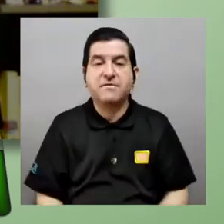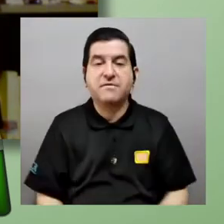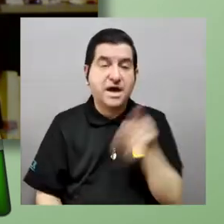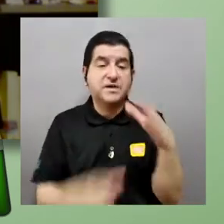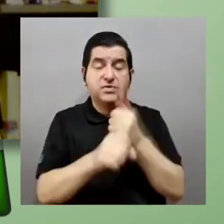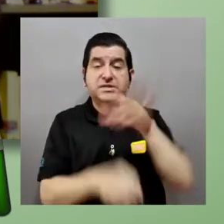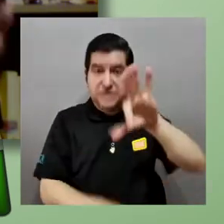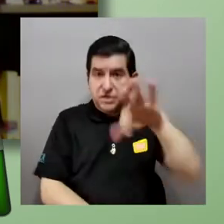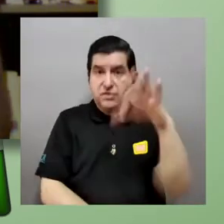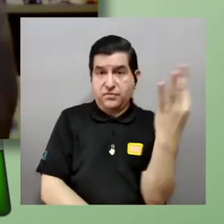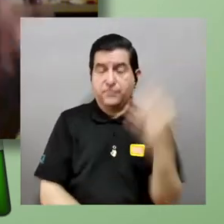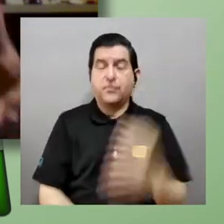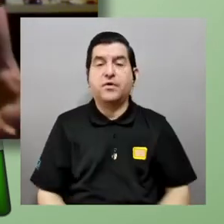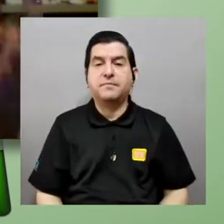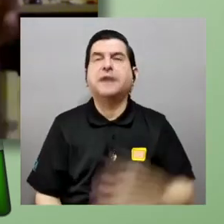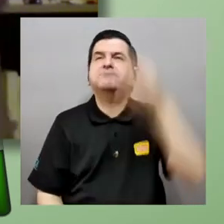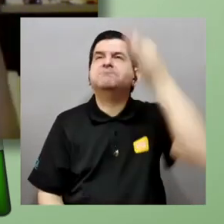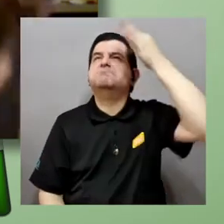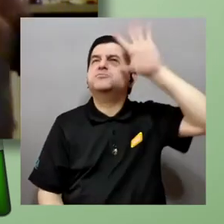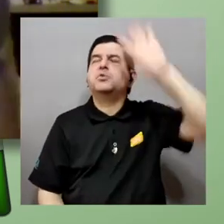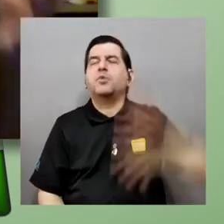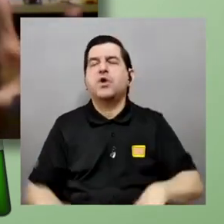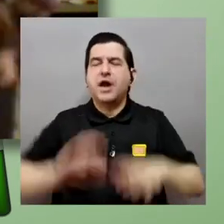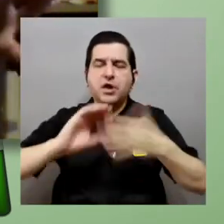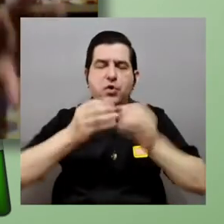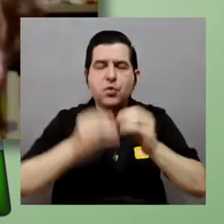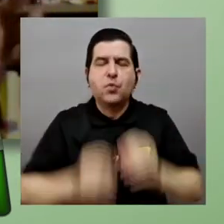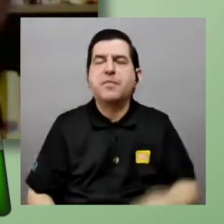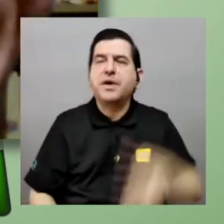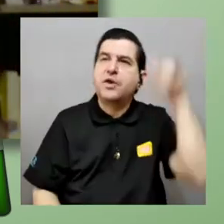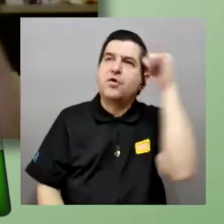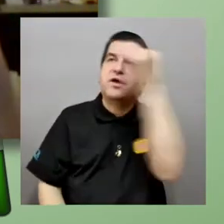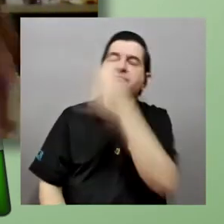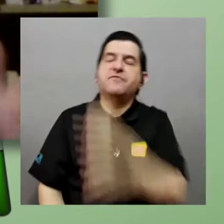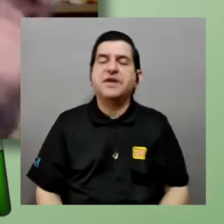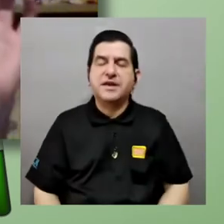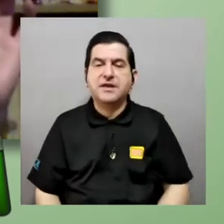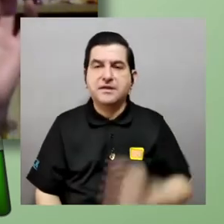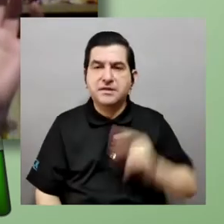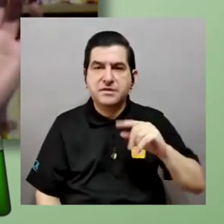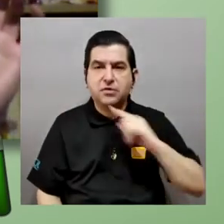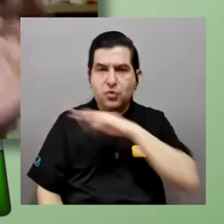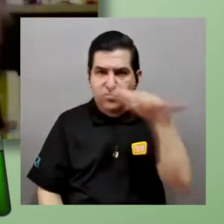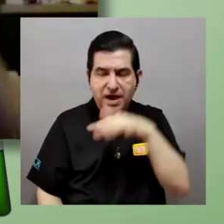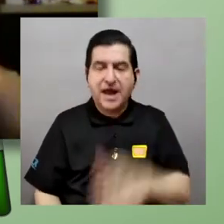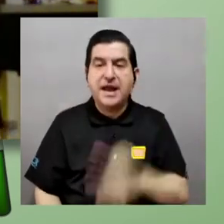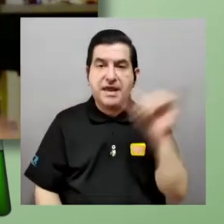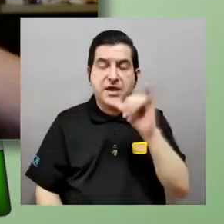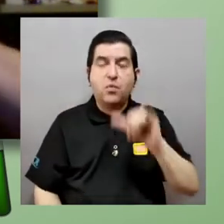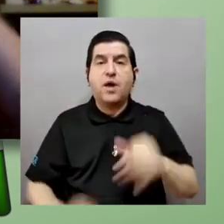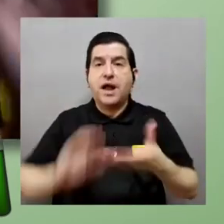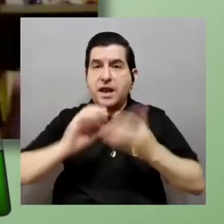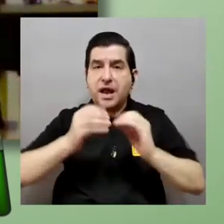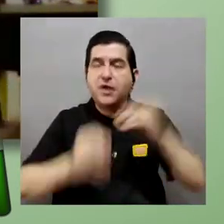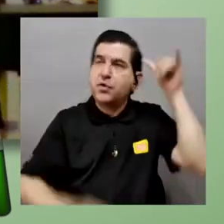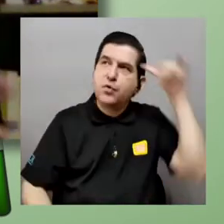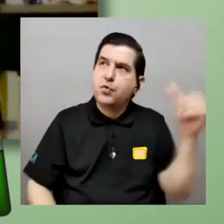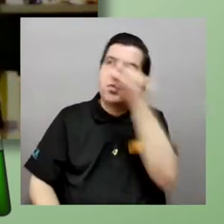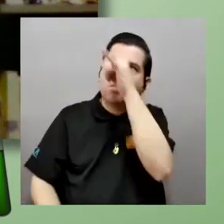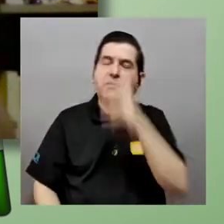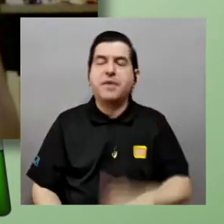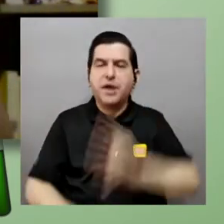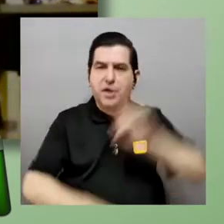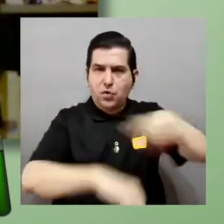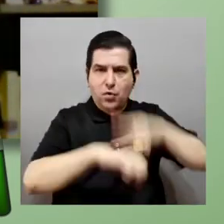vamos a suponer que el infinito de los reales es el mismo tamaño que el infinito de los naturales es más, vamos a hacer algo todavía mejor